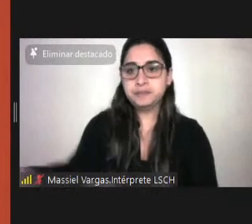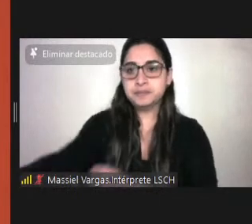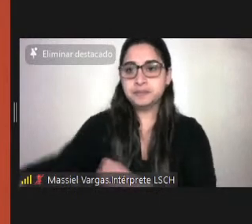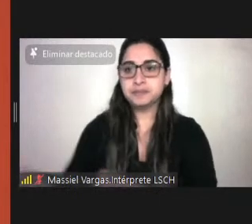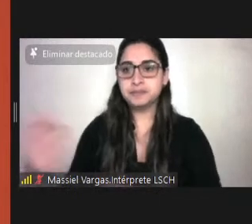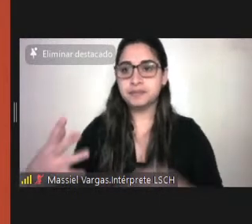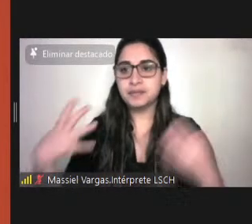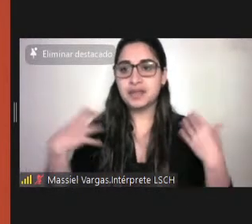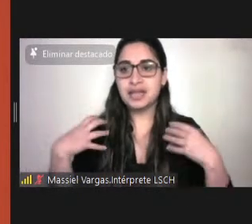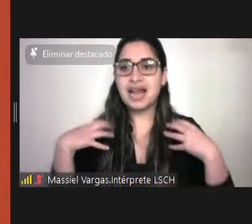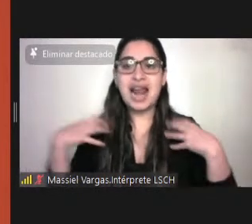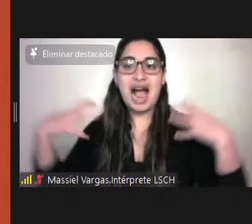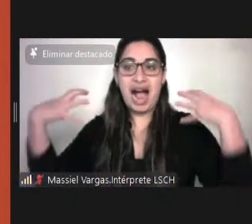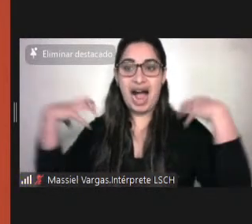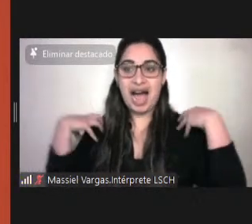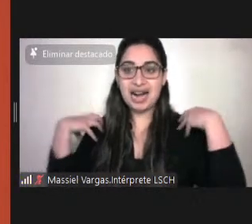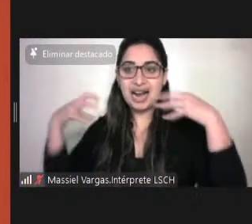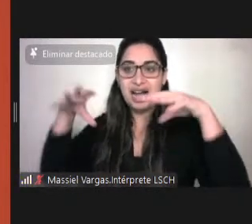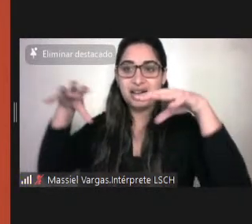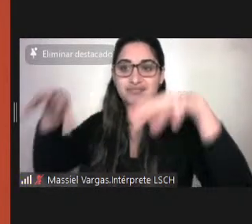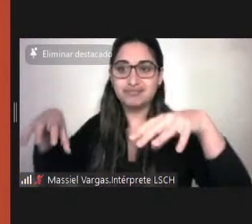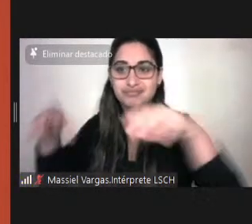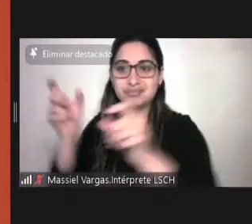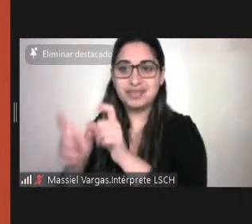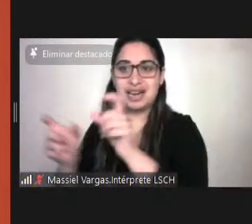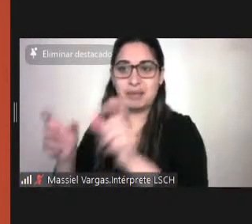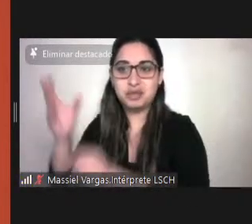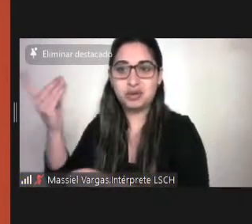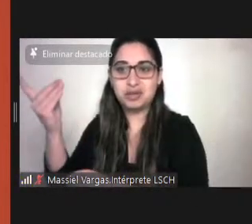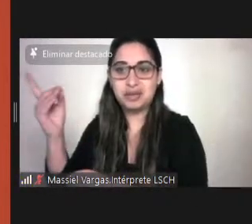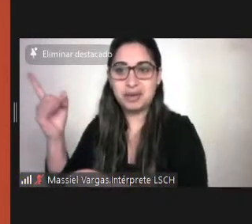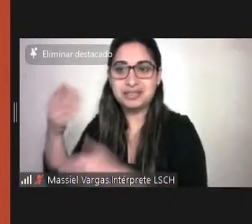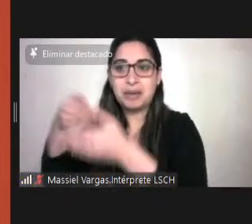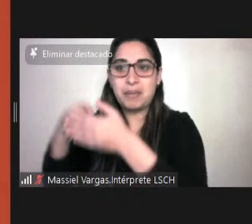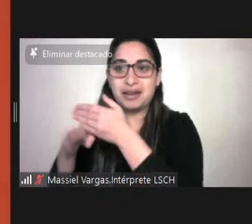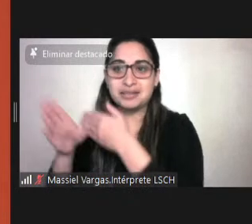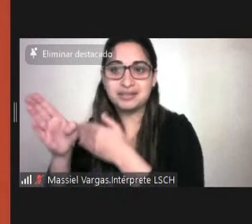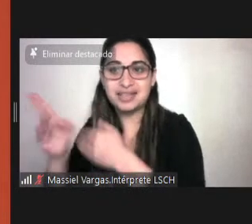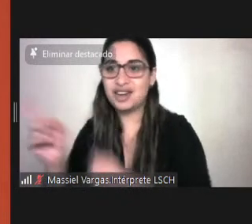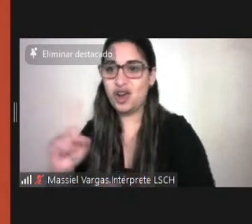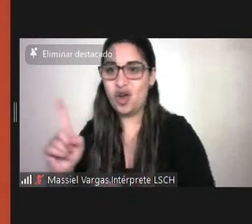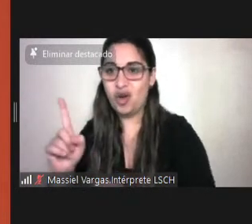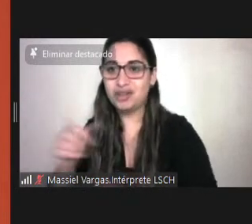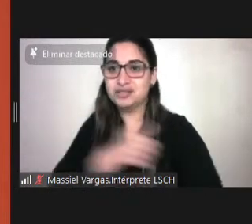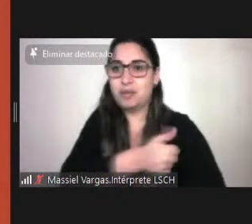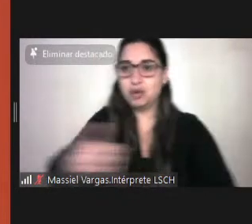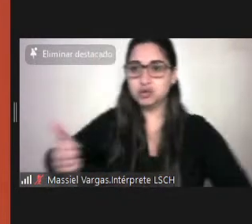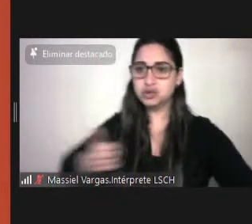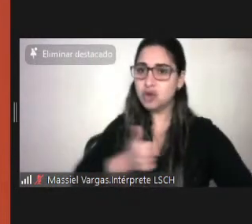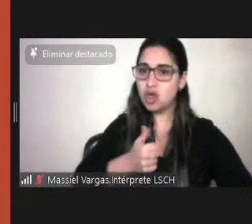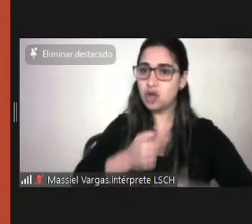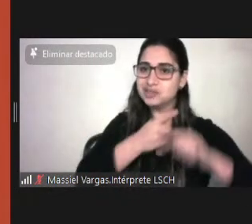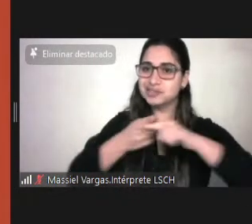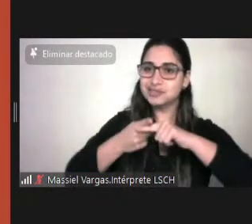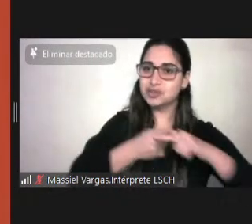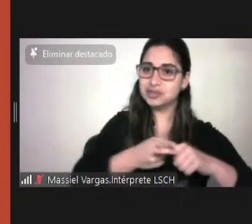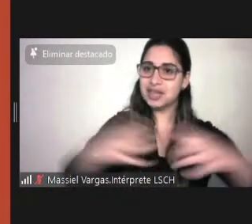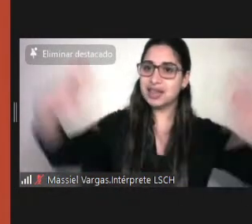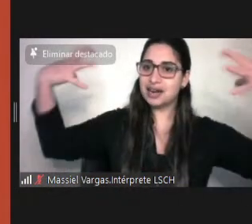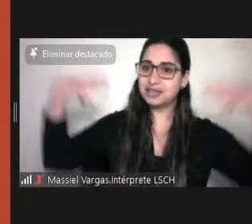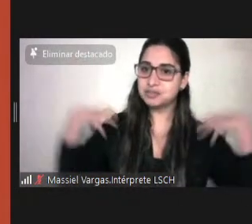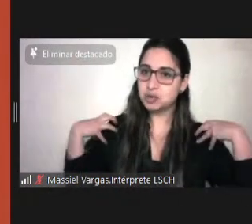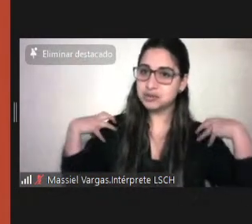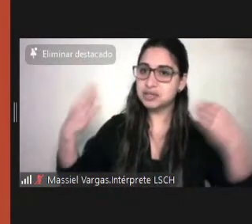de la accesibilidad la tenemos la sociedad para generar el espacio accesible para ser